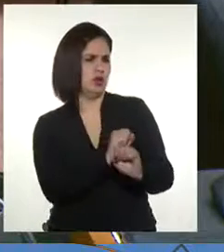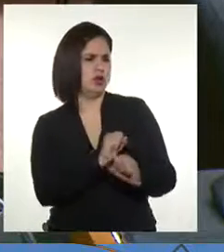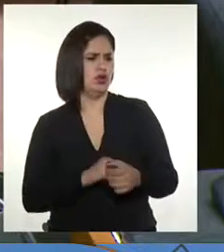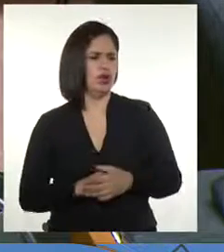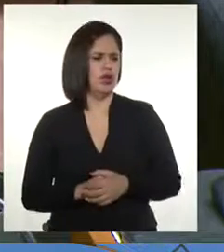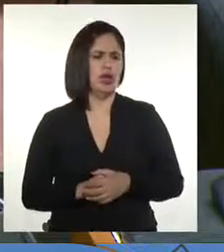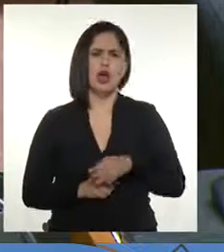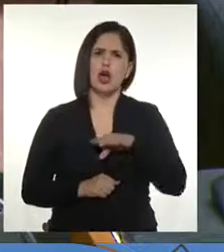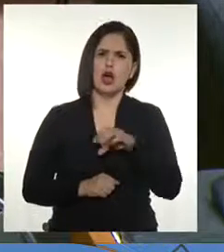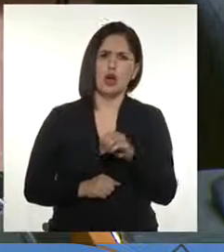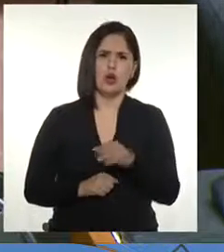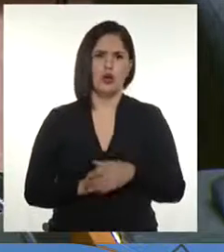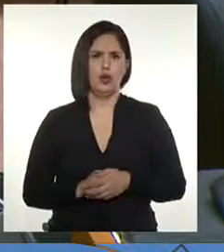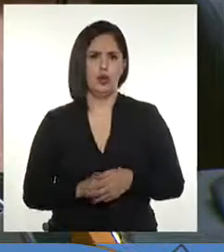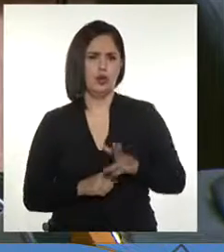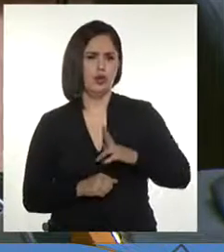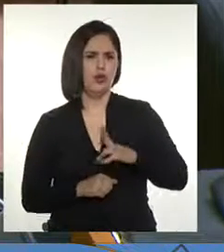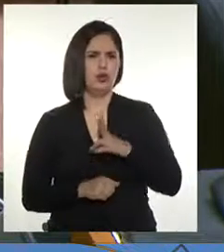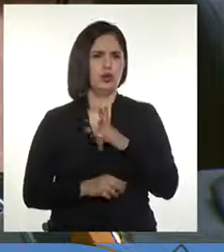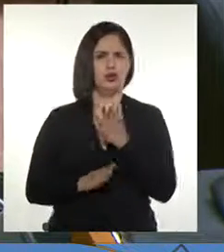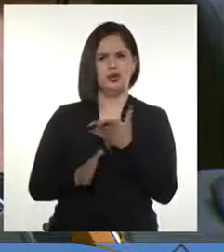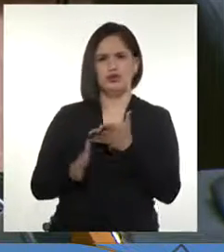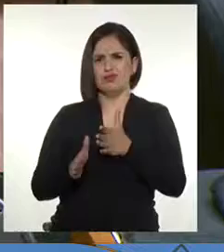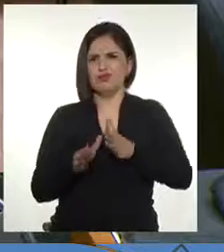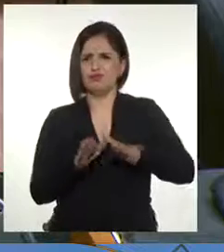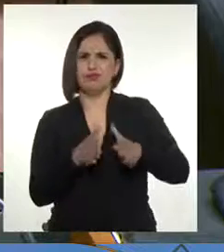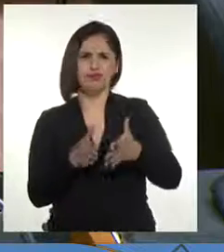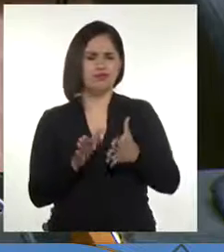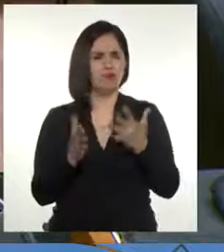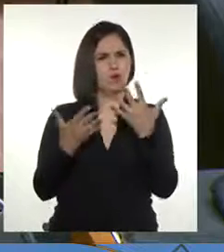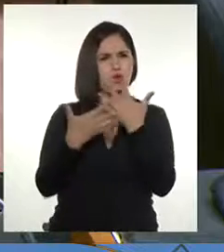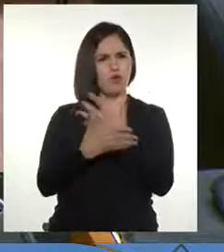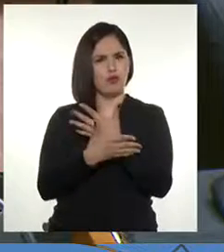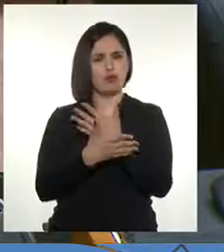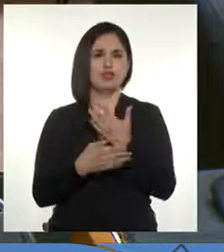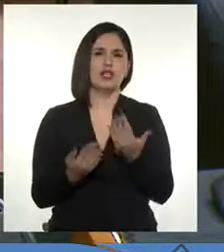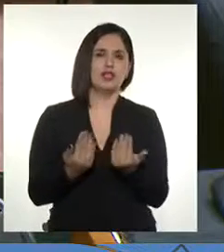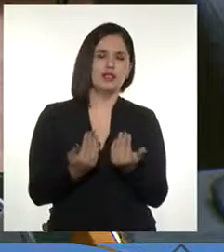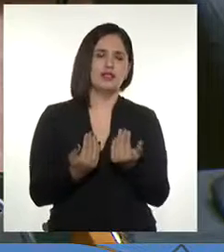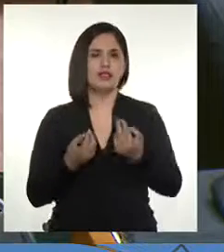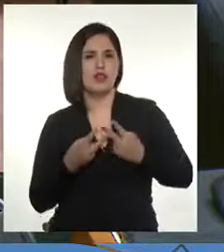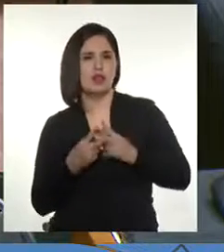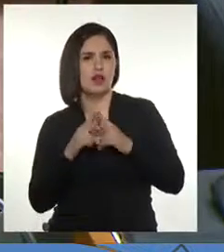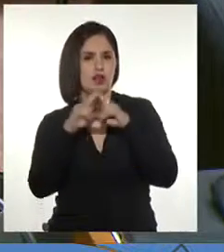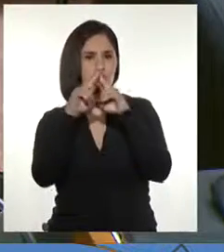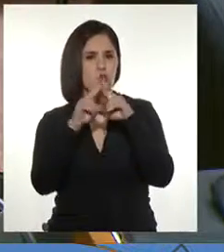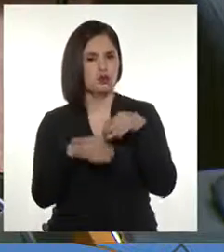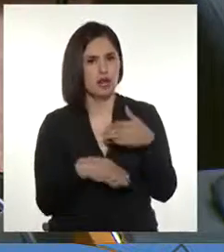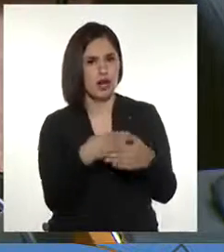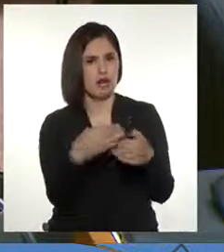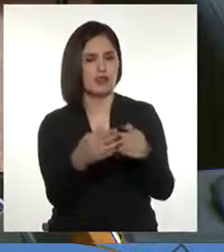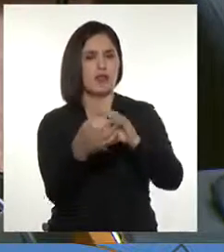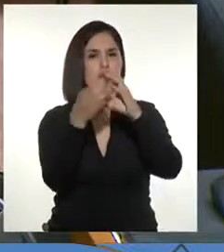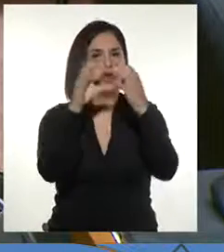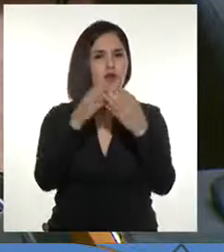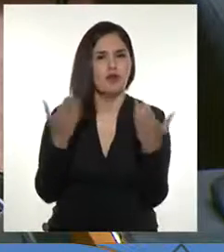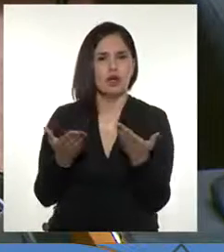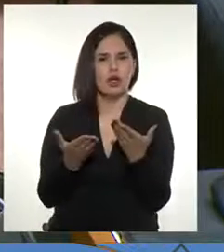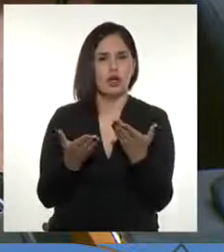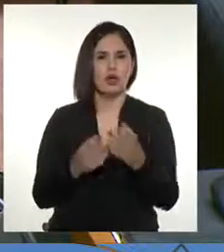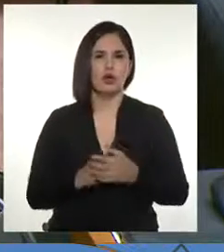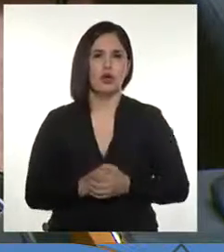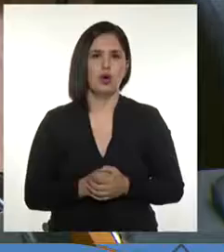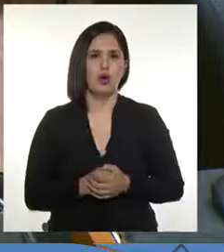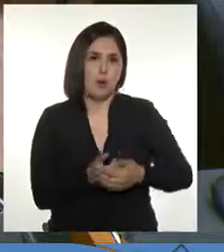conductas ambiguas en la necesidad de avanzar en la construcción no sólo de una forma en cómo conquistamos